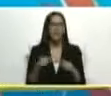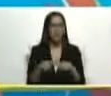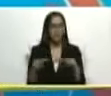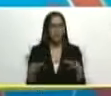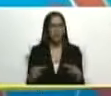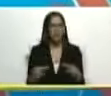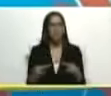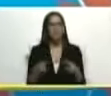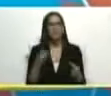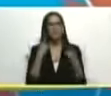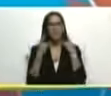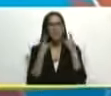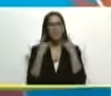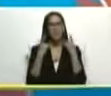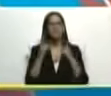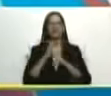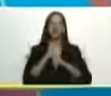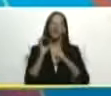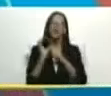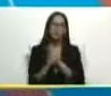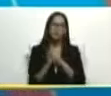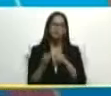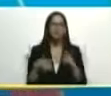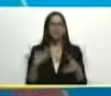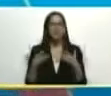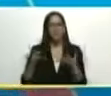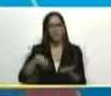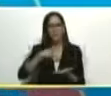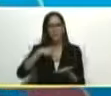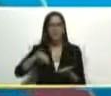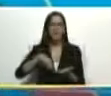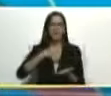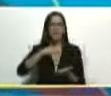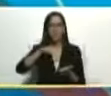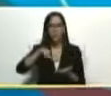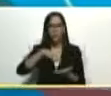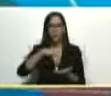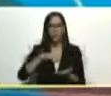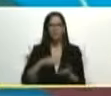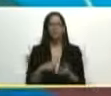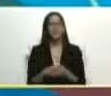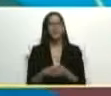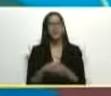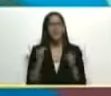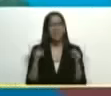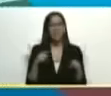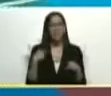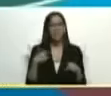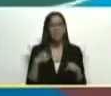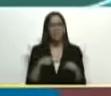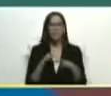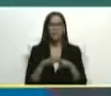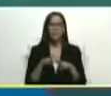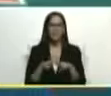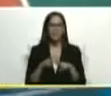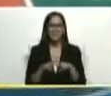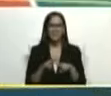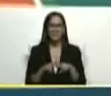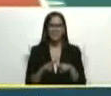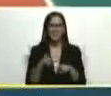se activa la cultura se activa el baile la música y aquí tenemos unas niñas